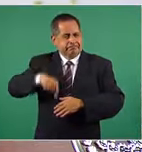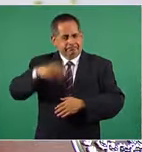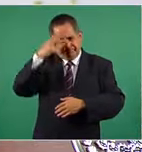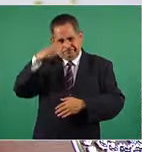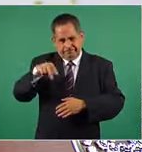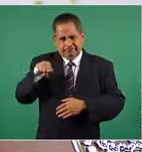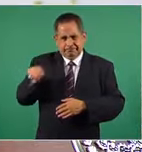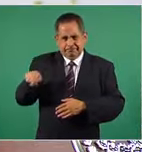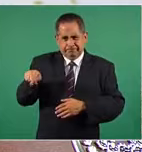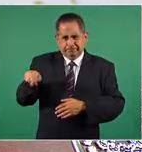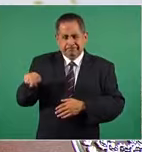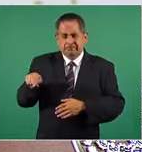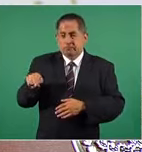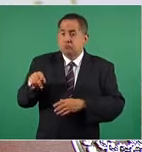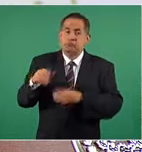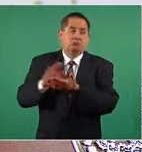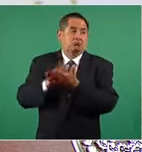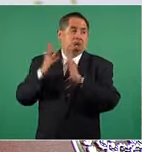y realmente